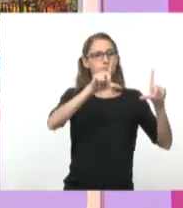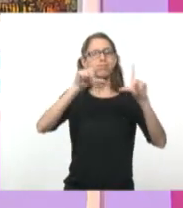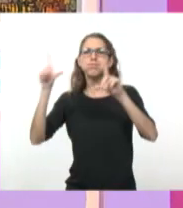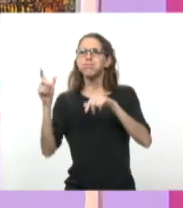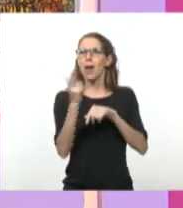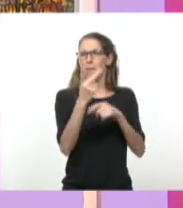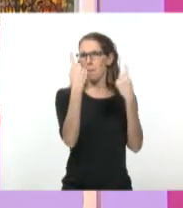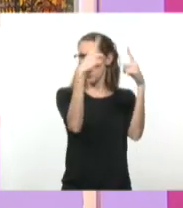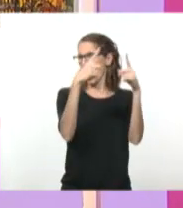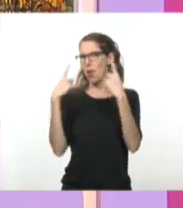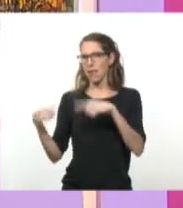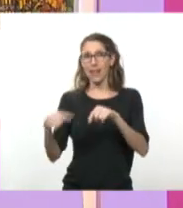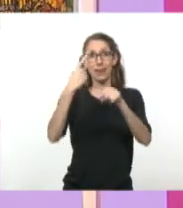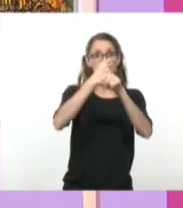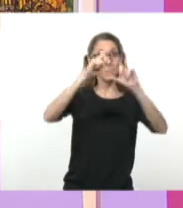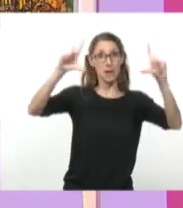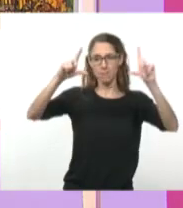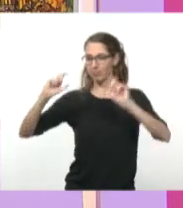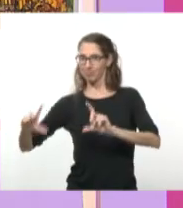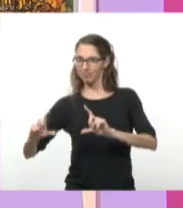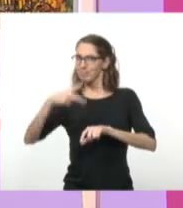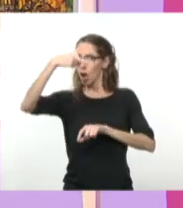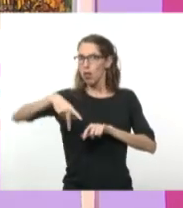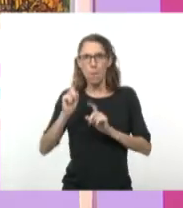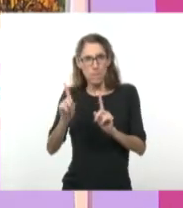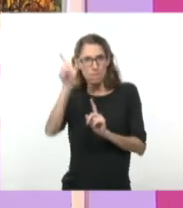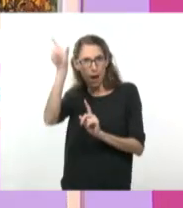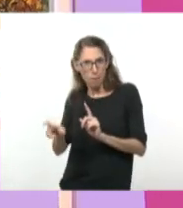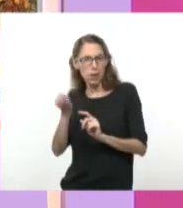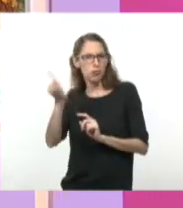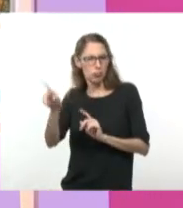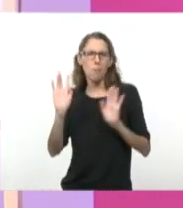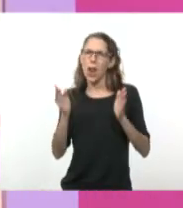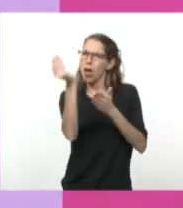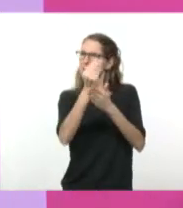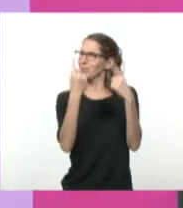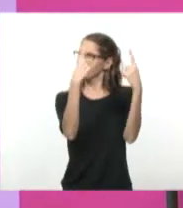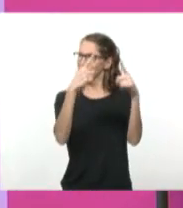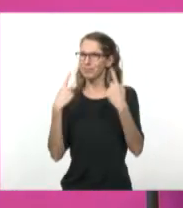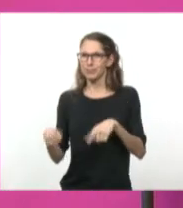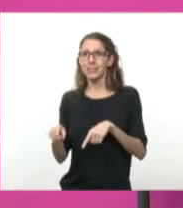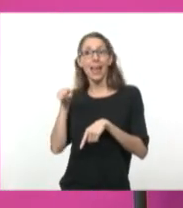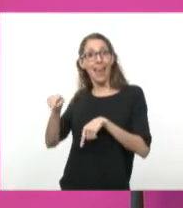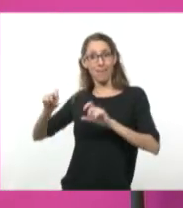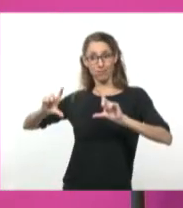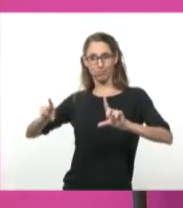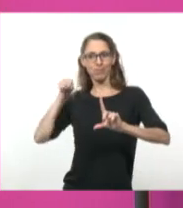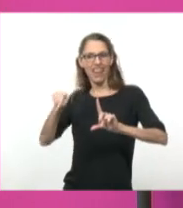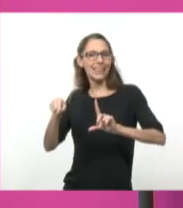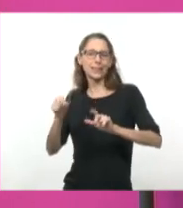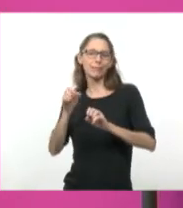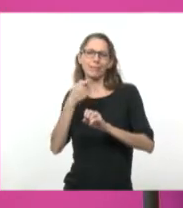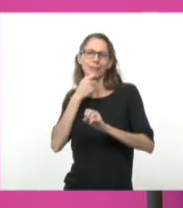y este otro que está acá. Ok. Este es un excelente ejemplo de esto que decíamos, de este uso del color ahora,